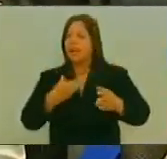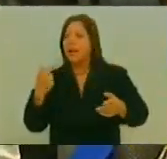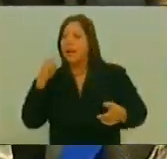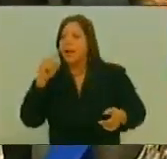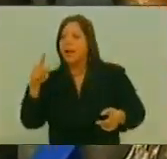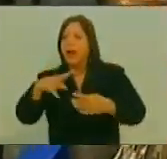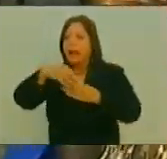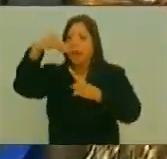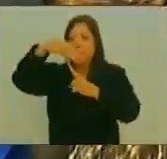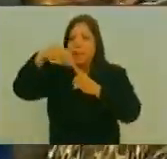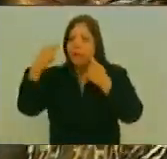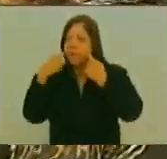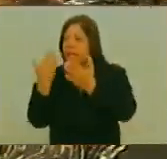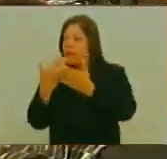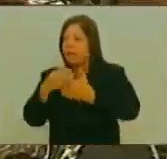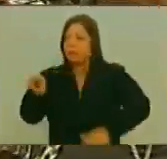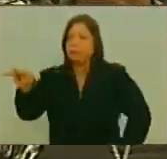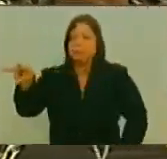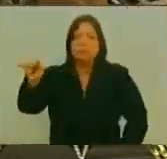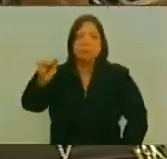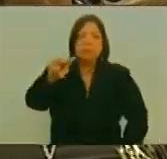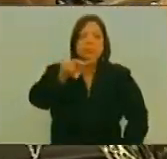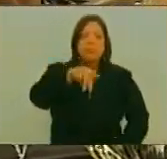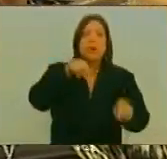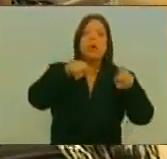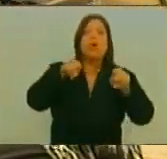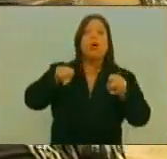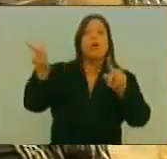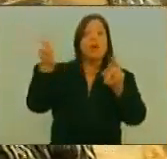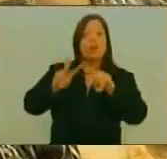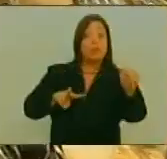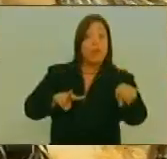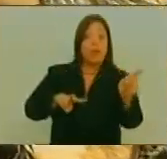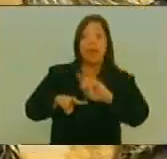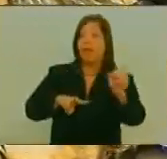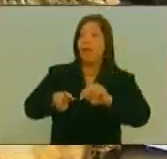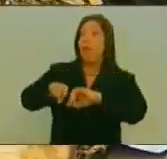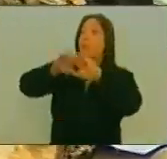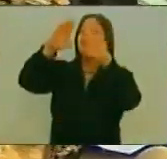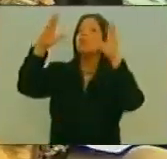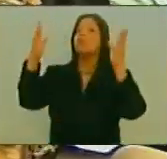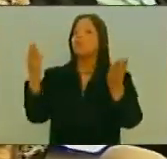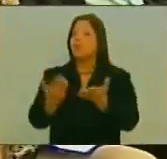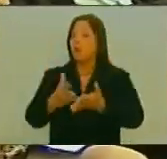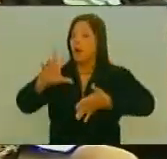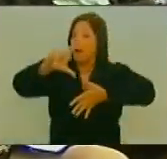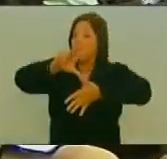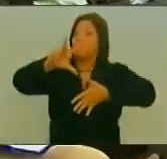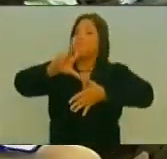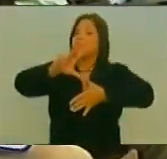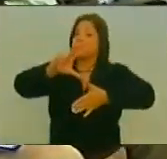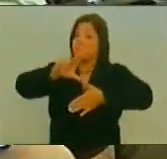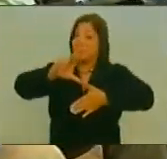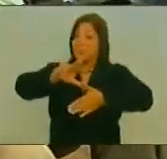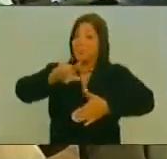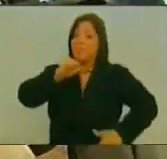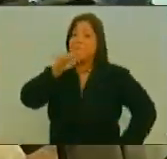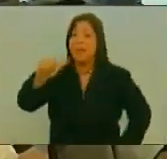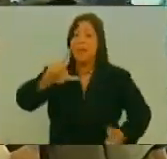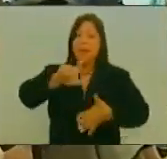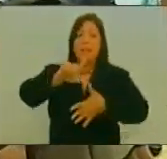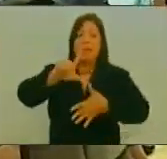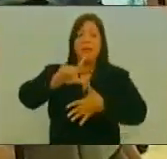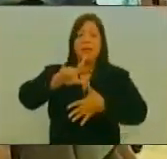supieran A lo que están Exponiendo No solo a Venezuela Sino a toda Nuestra América Con ese animal Que tienen